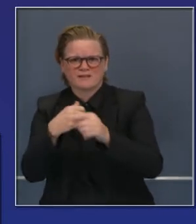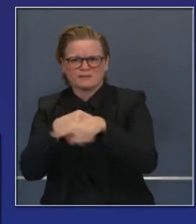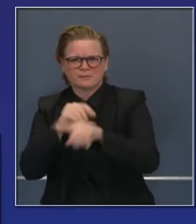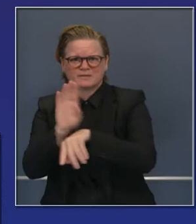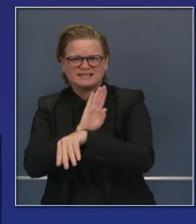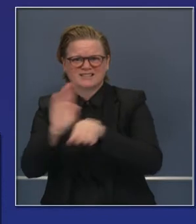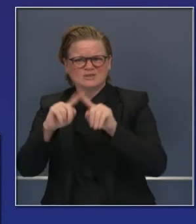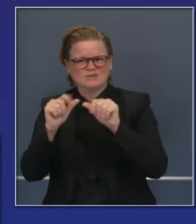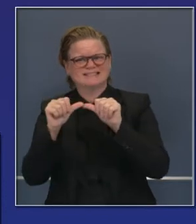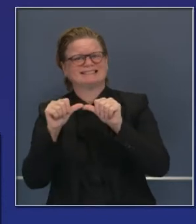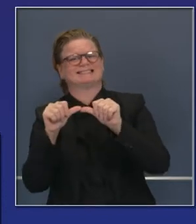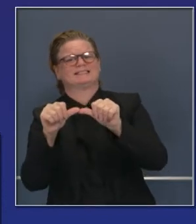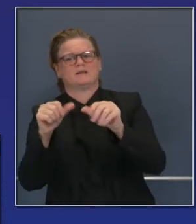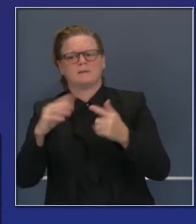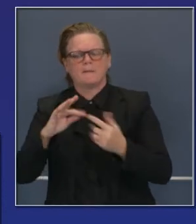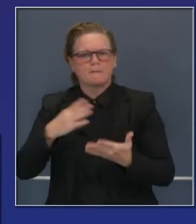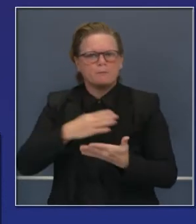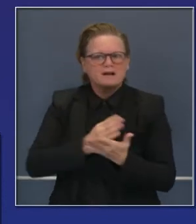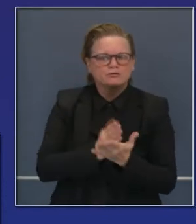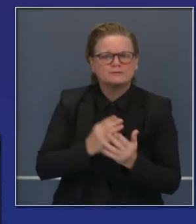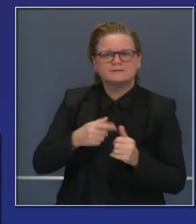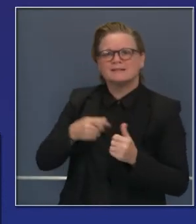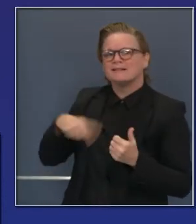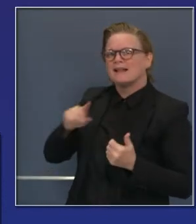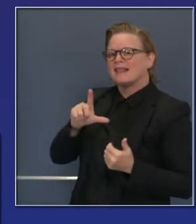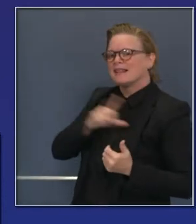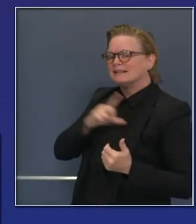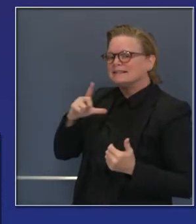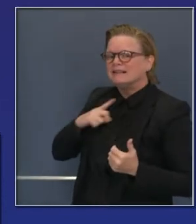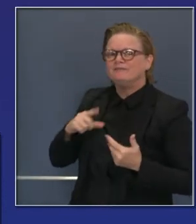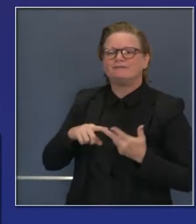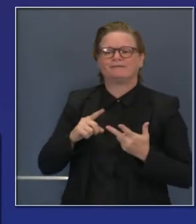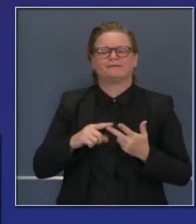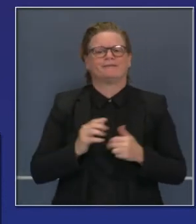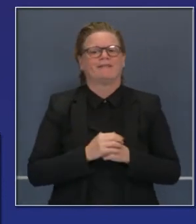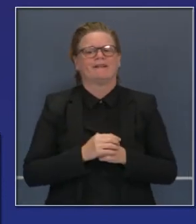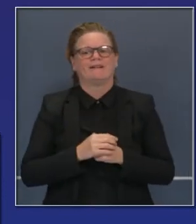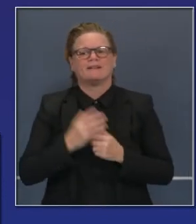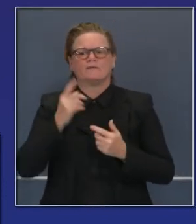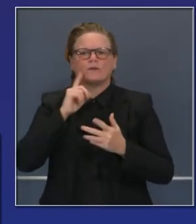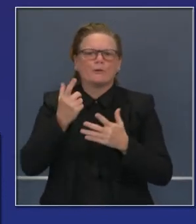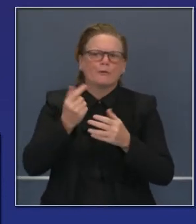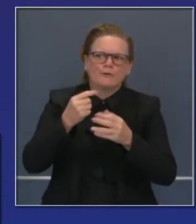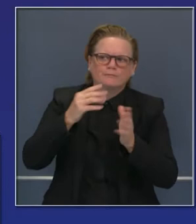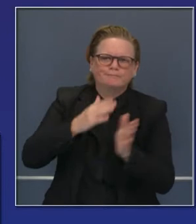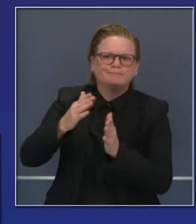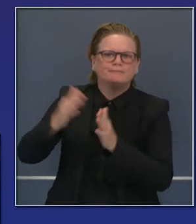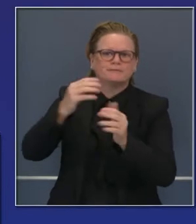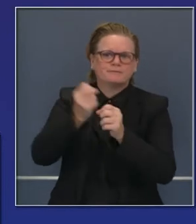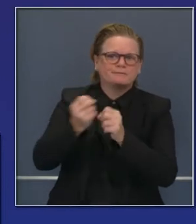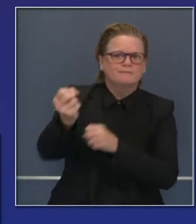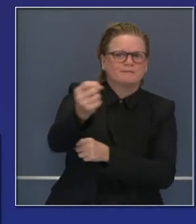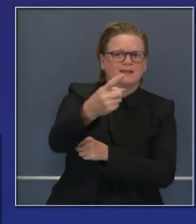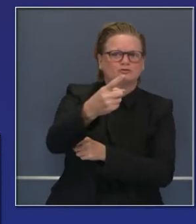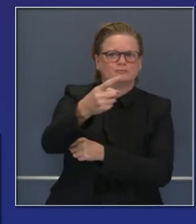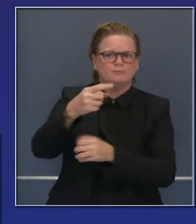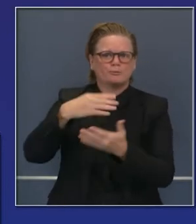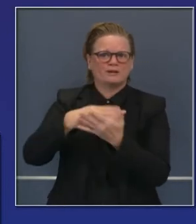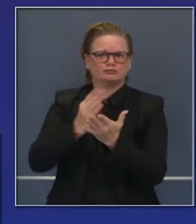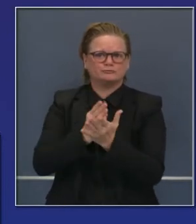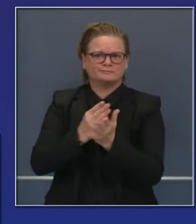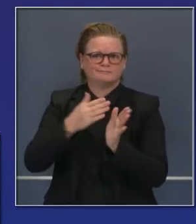proponemos en nuestro presupuesto antes de decretar el presupuesto en julio, trabajando colaborativamente con la